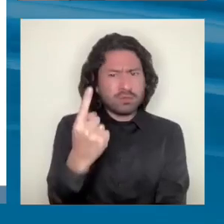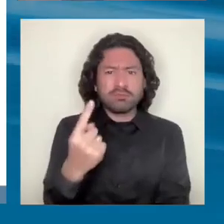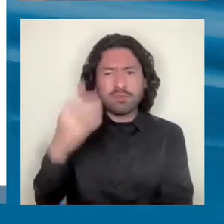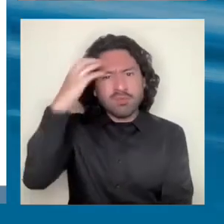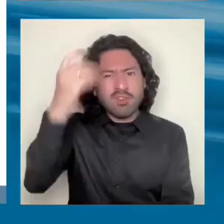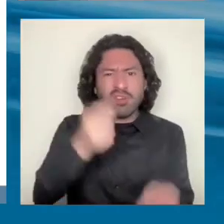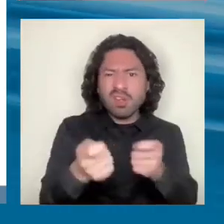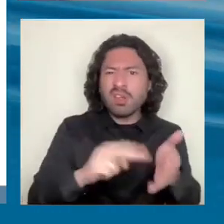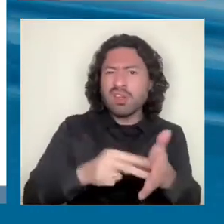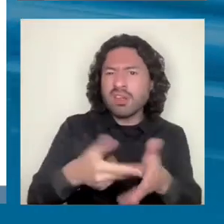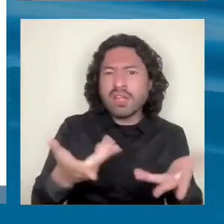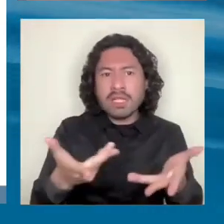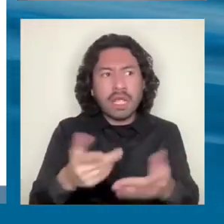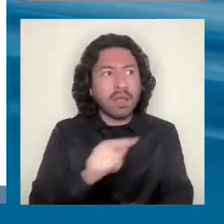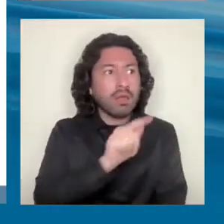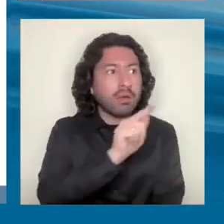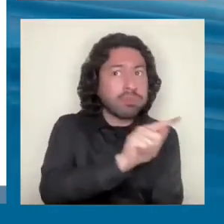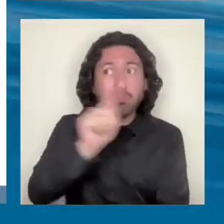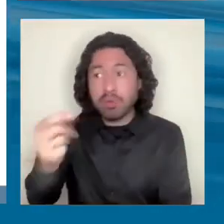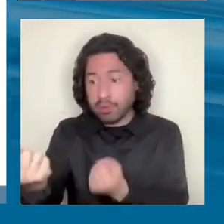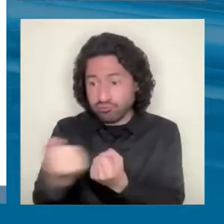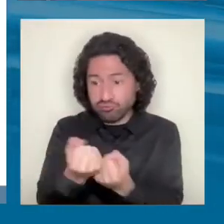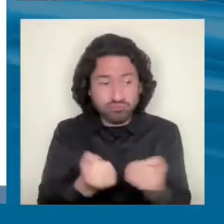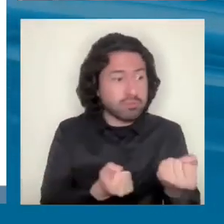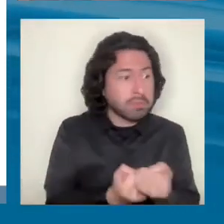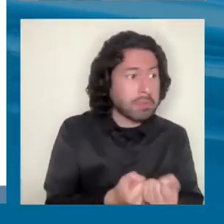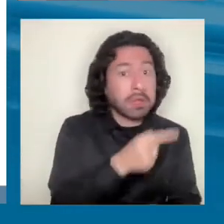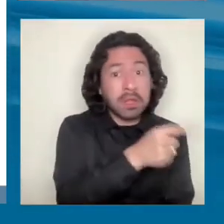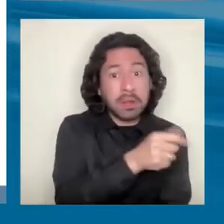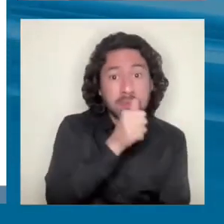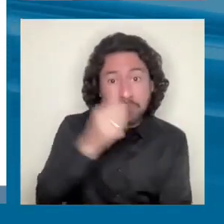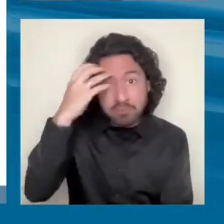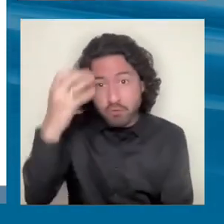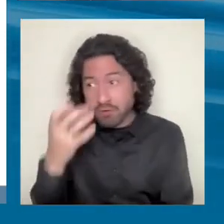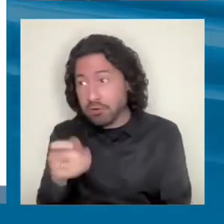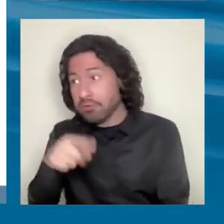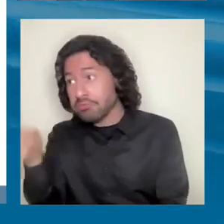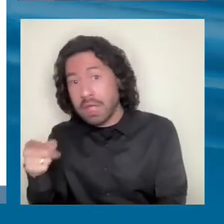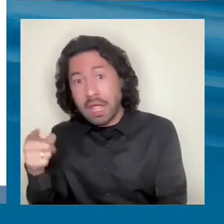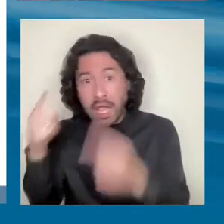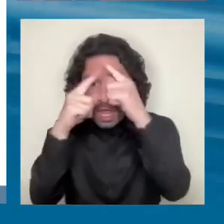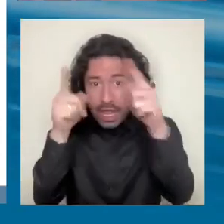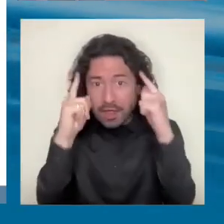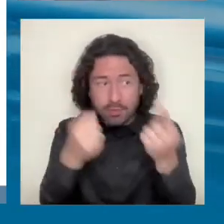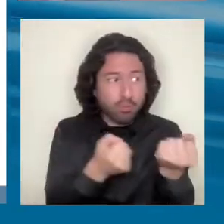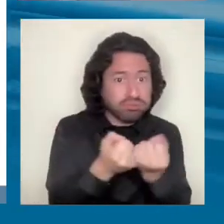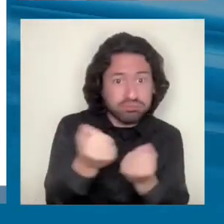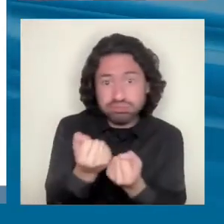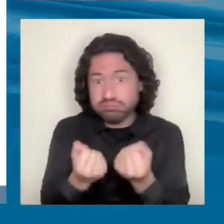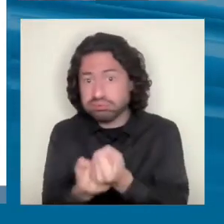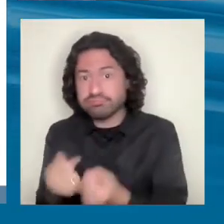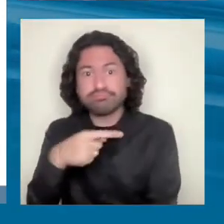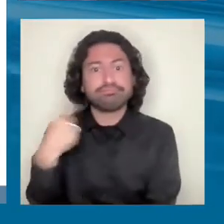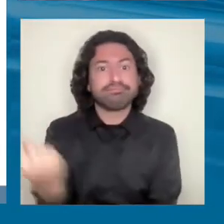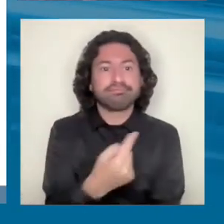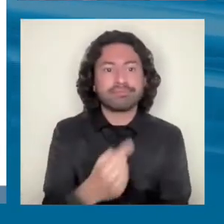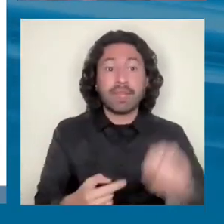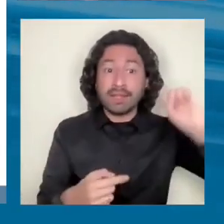colaboración entre los actores. Sector privado, público, sector académico. Y por eso, tercer punto, bueno,